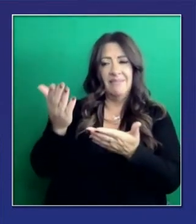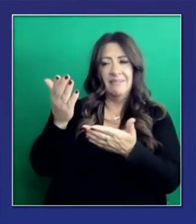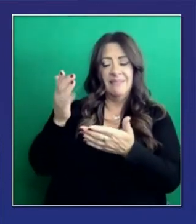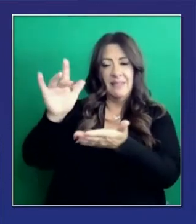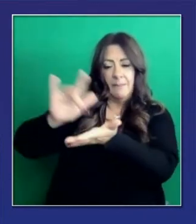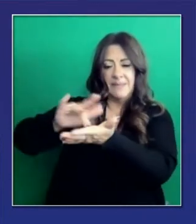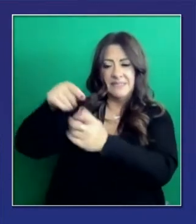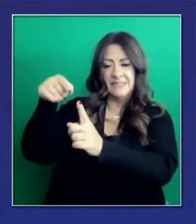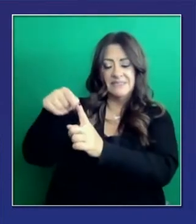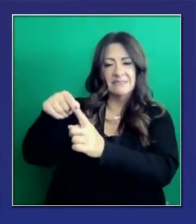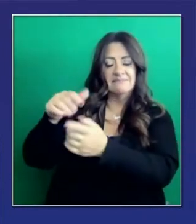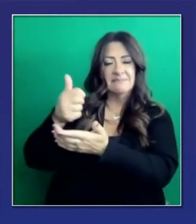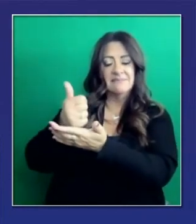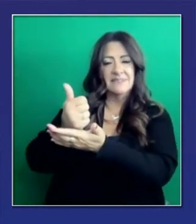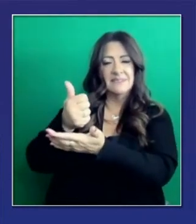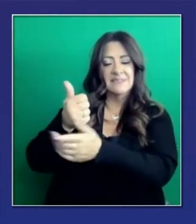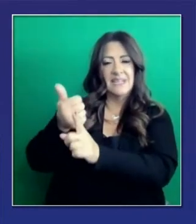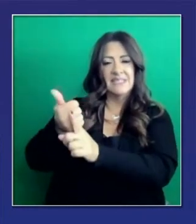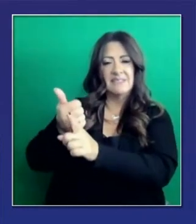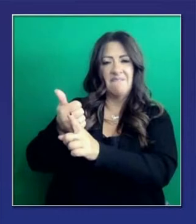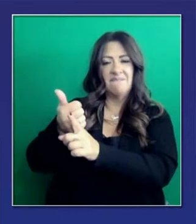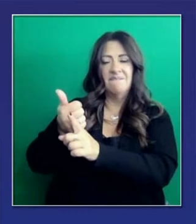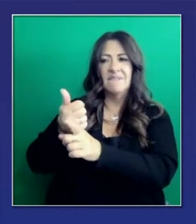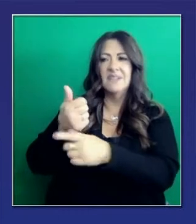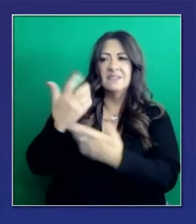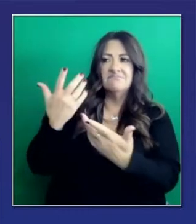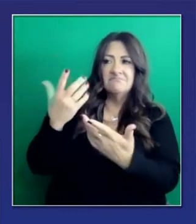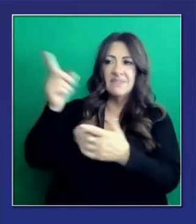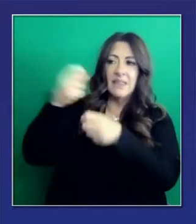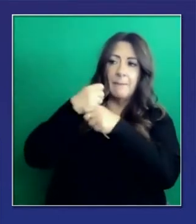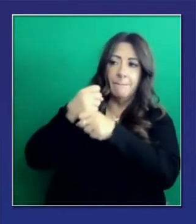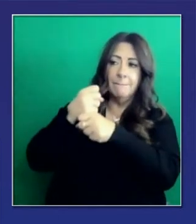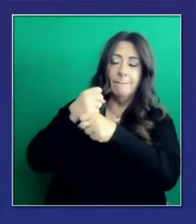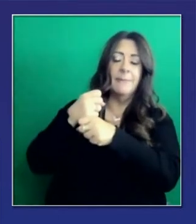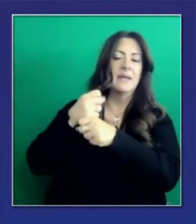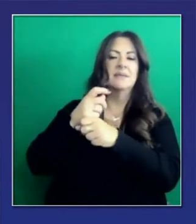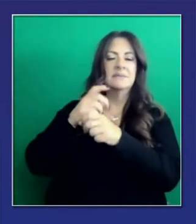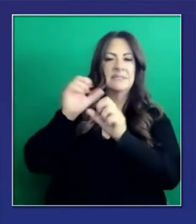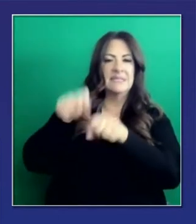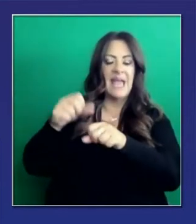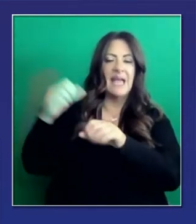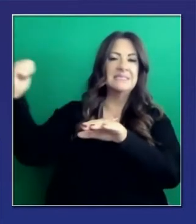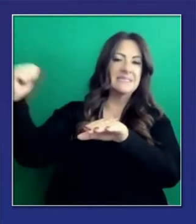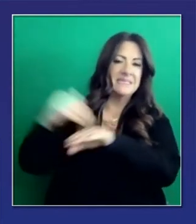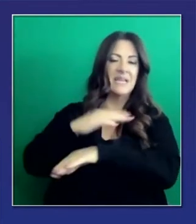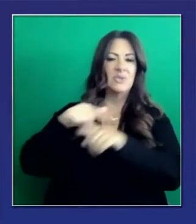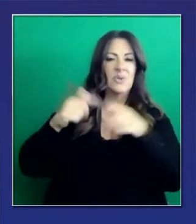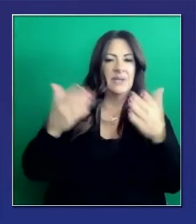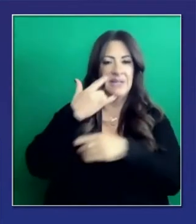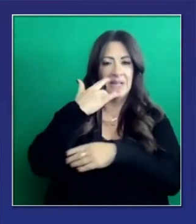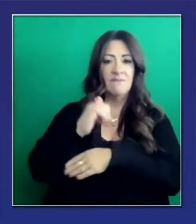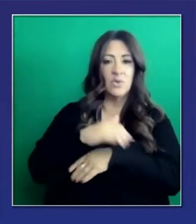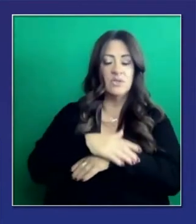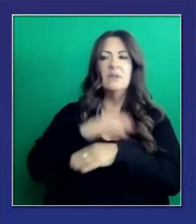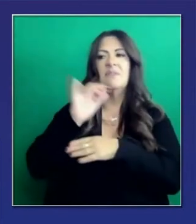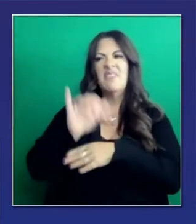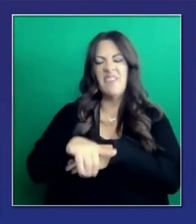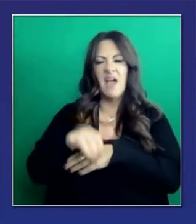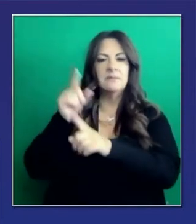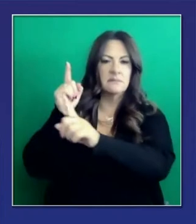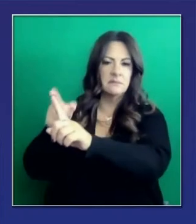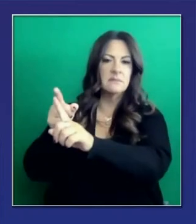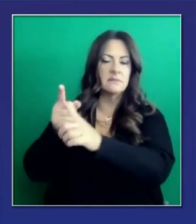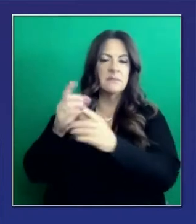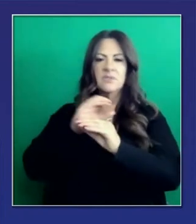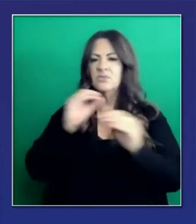supuesto, las vacunas tienen que ser, los problemas con las vacunas tienen que ser resueltos y pueden ser combinados. Pero el suministro